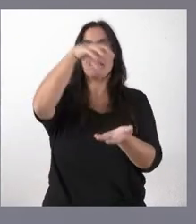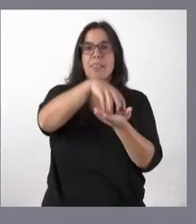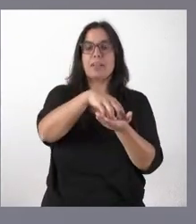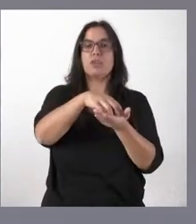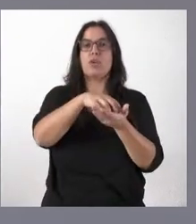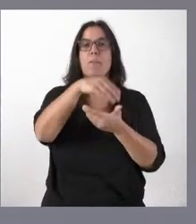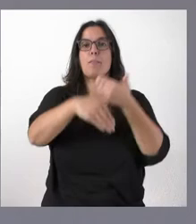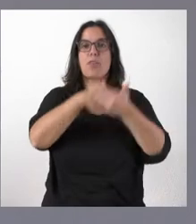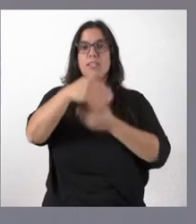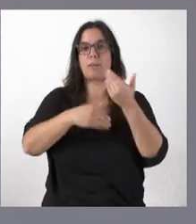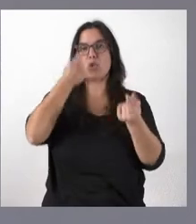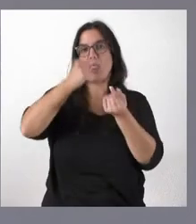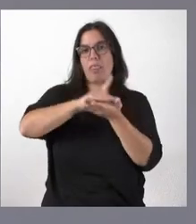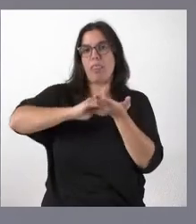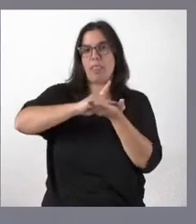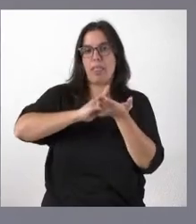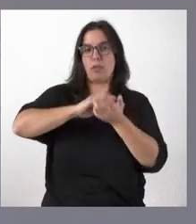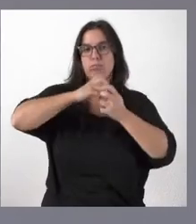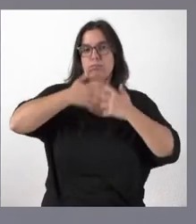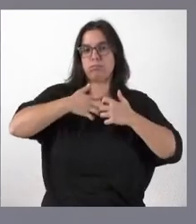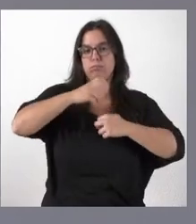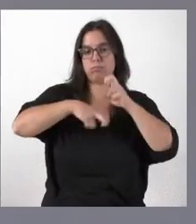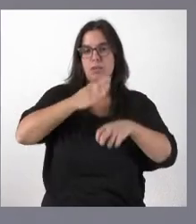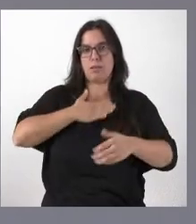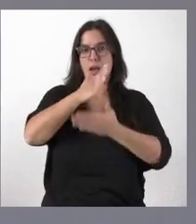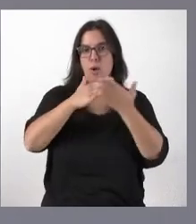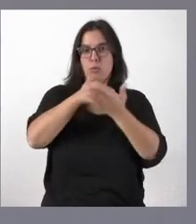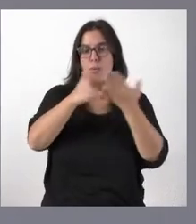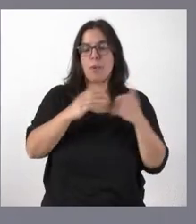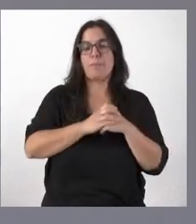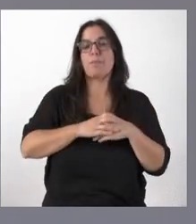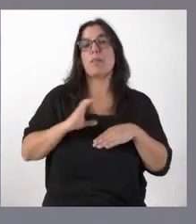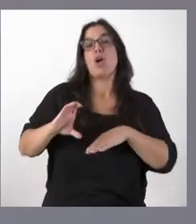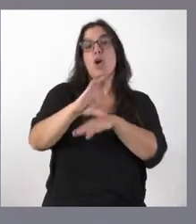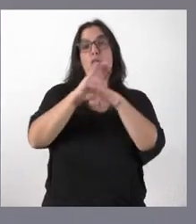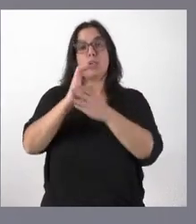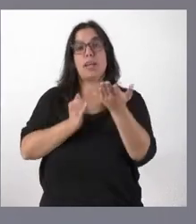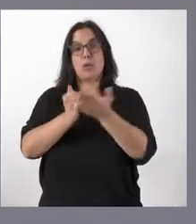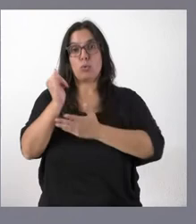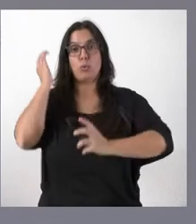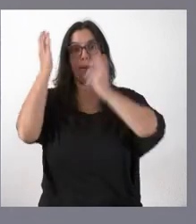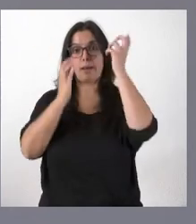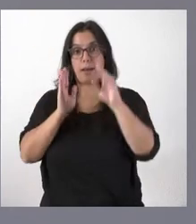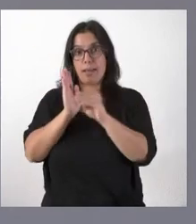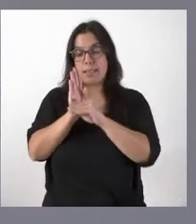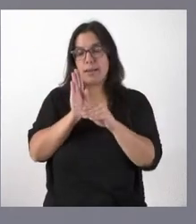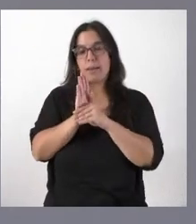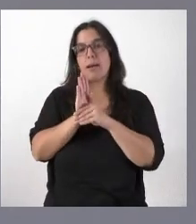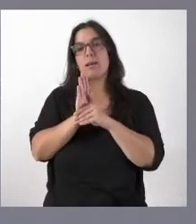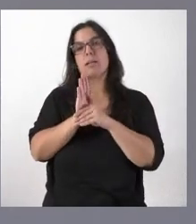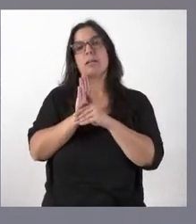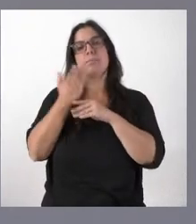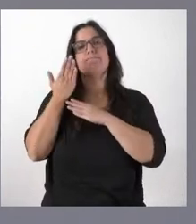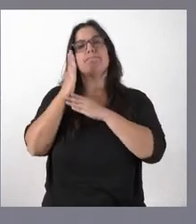procesamiento de datos de carácter autonómico. La Consejería de Agricultura y Ganadería ha planteado un